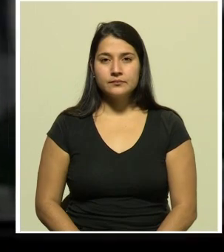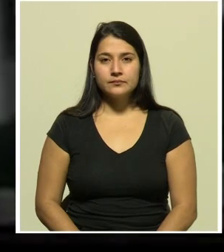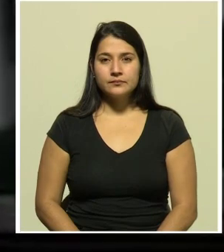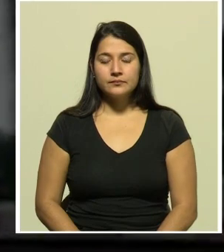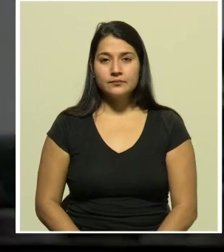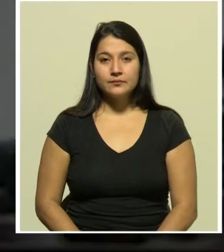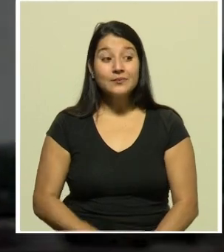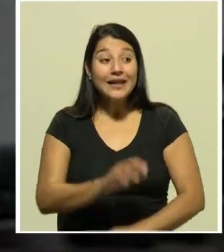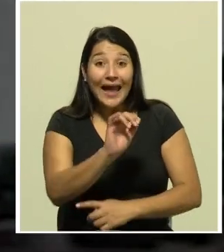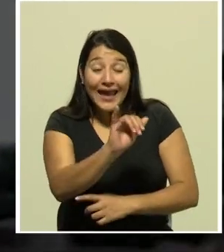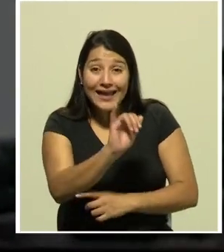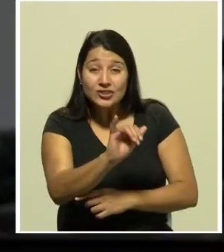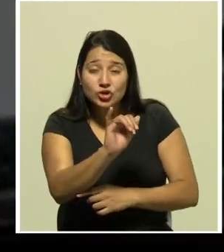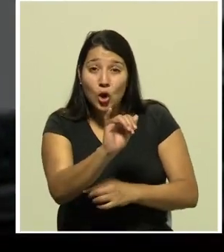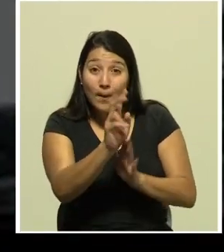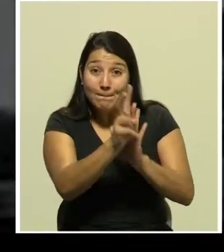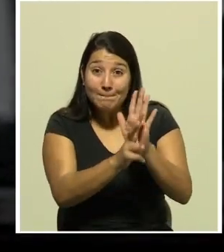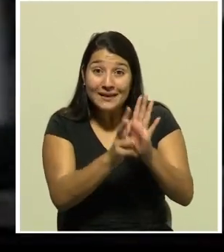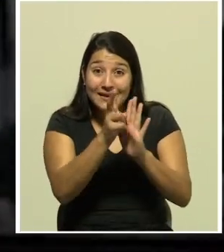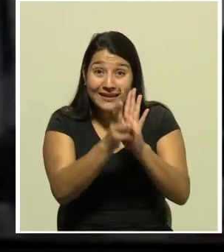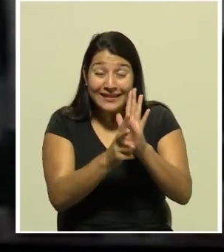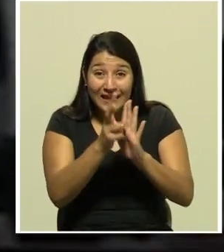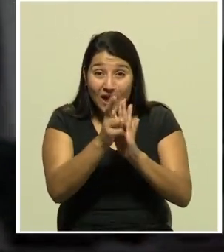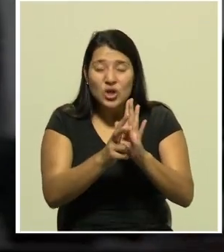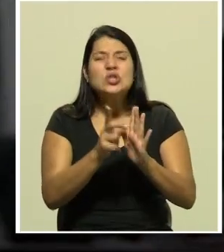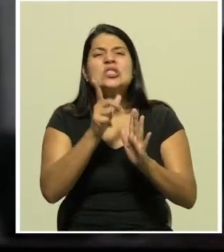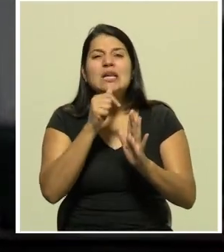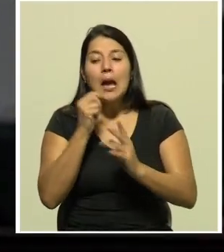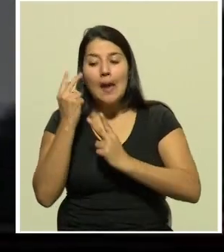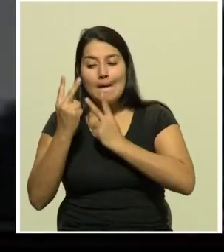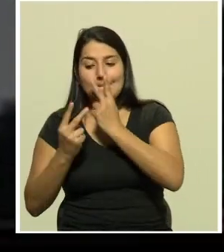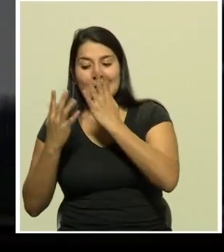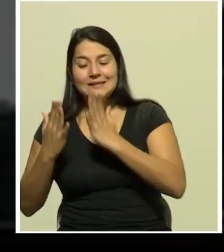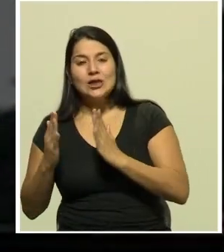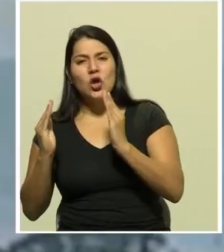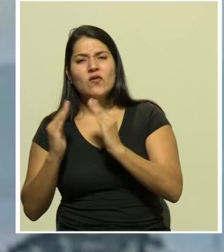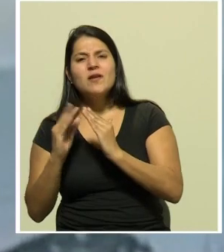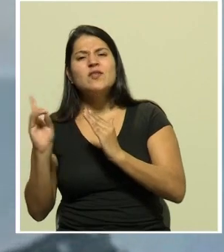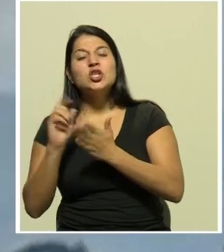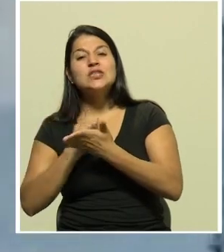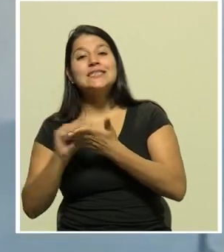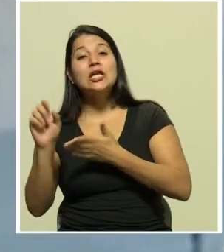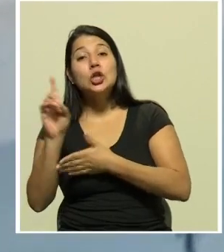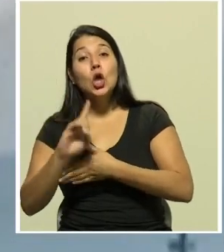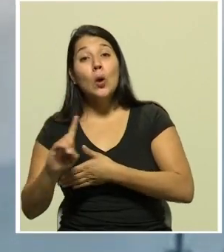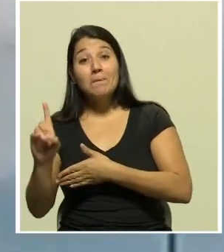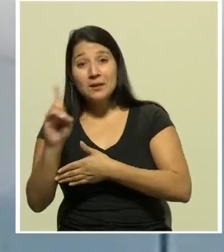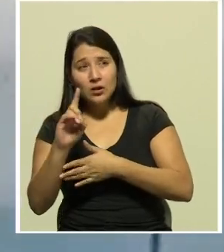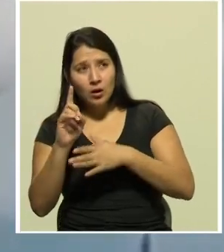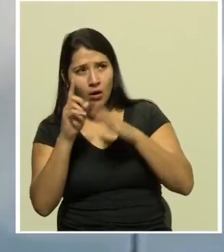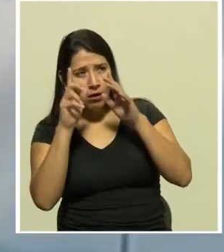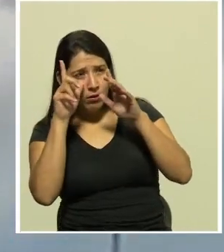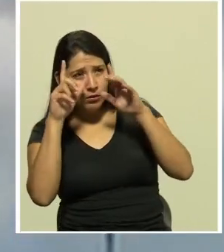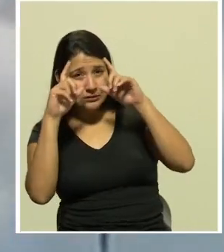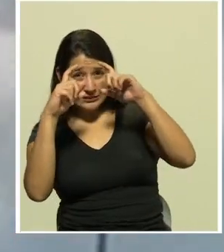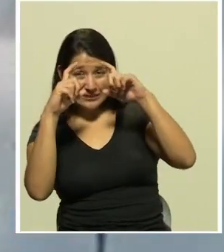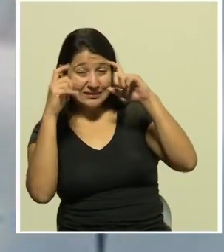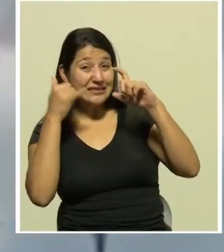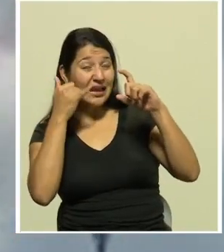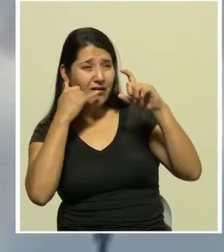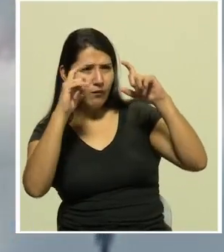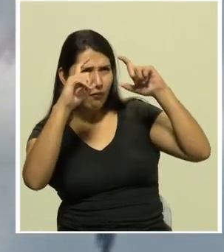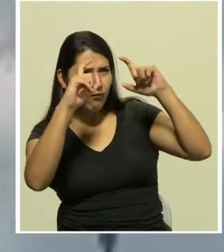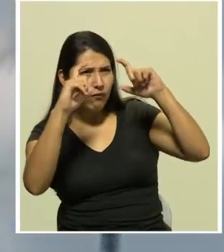esos fueron algunos de los videos que captaron los vecinos en Santo Domingo de Heredia fuertes vientos provocaron el desprendimiento de